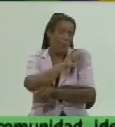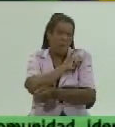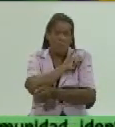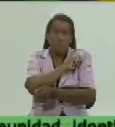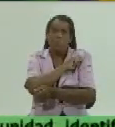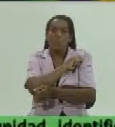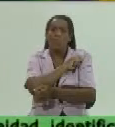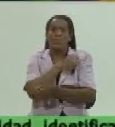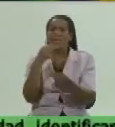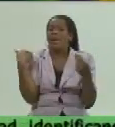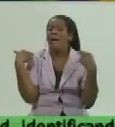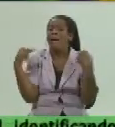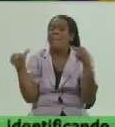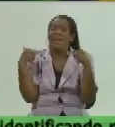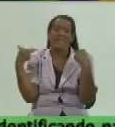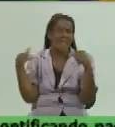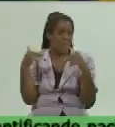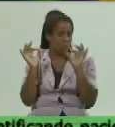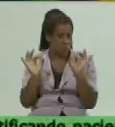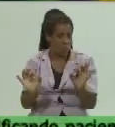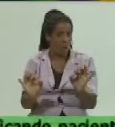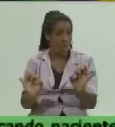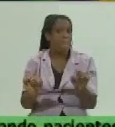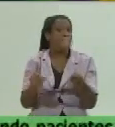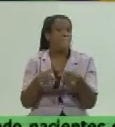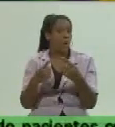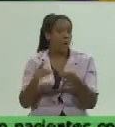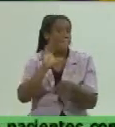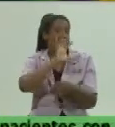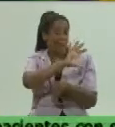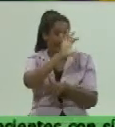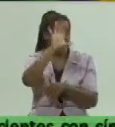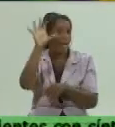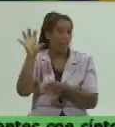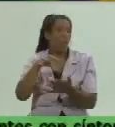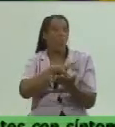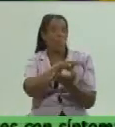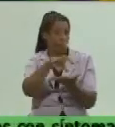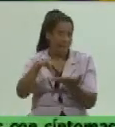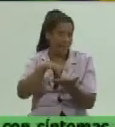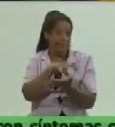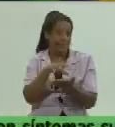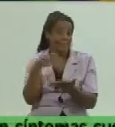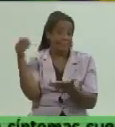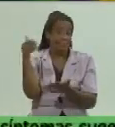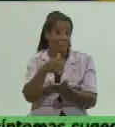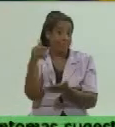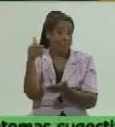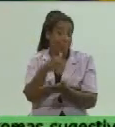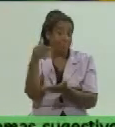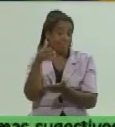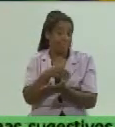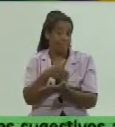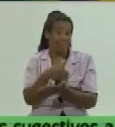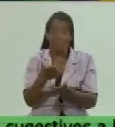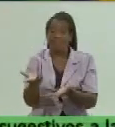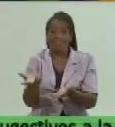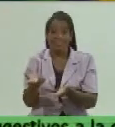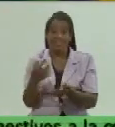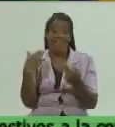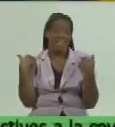administraciones porque hay un grupo de mercados y lugares donde concurren esta figura que tienen